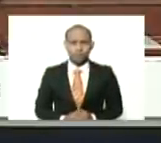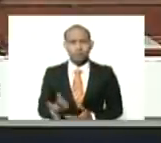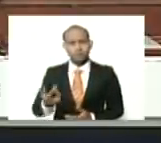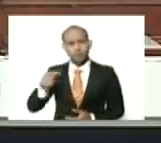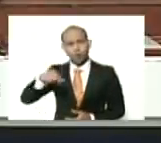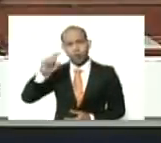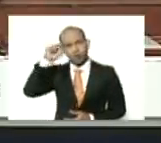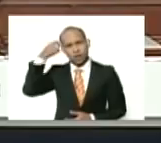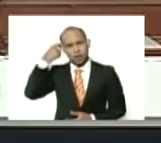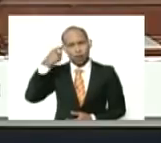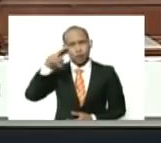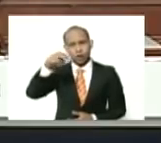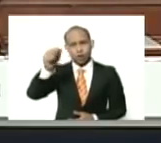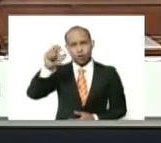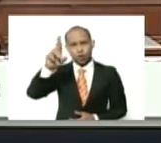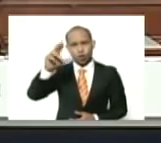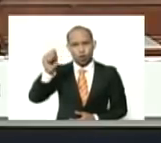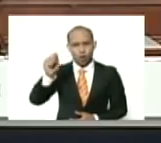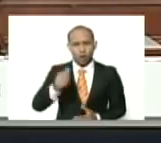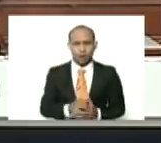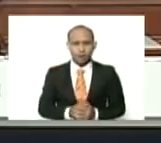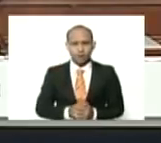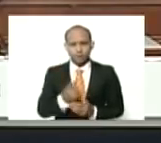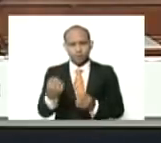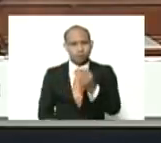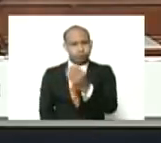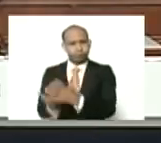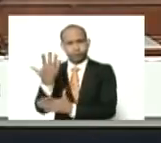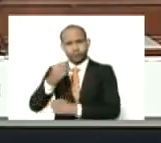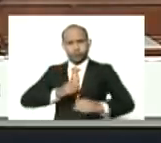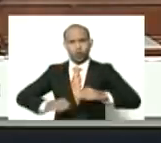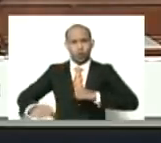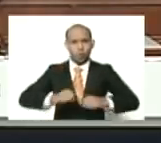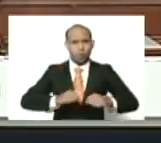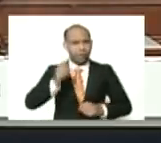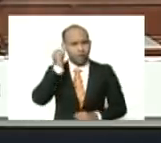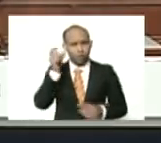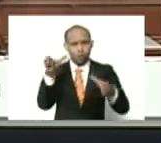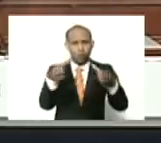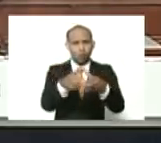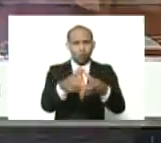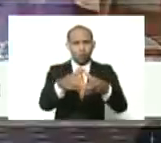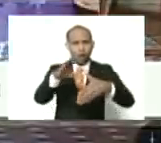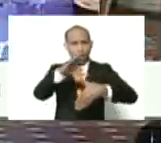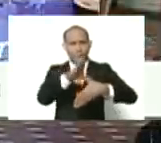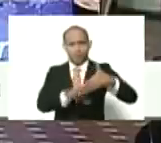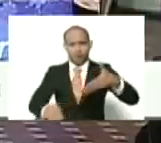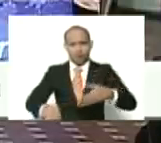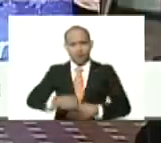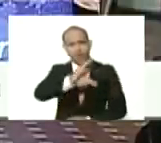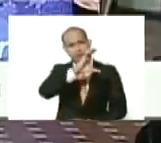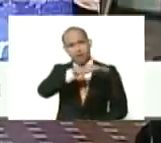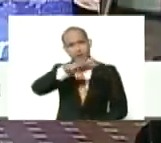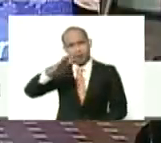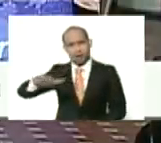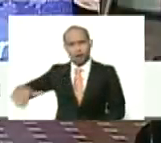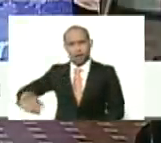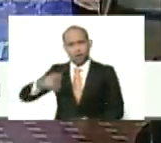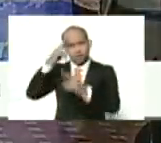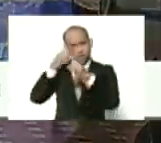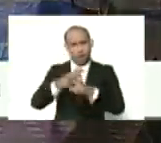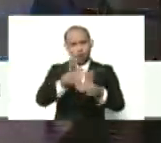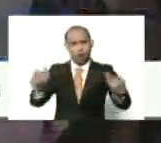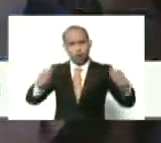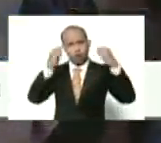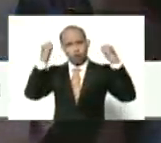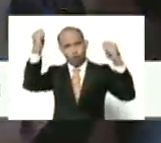recordar hoy, a Nora Castañeda, también, fundadora, del movimiento feminista, en América Latina, y el Caribe, honor y gloria, a